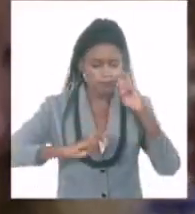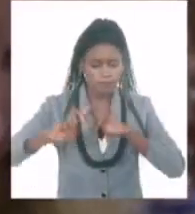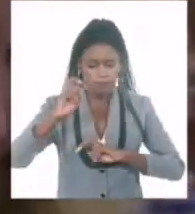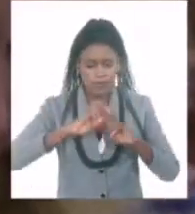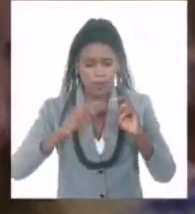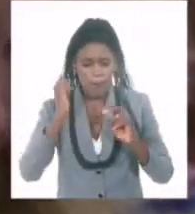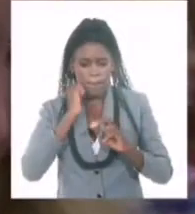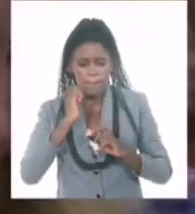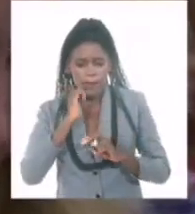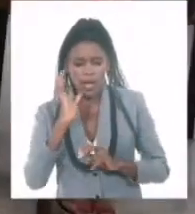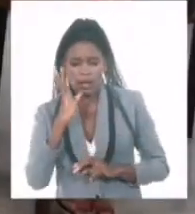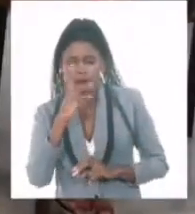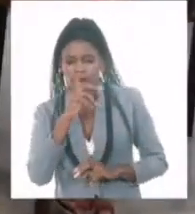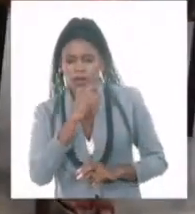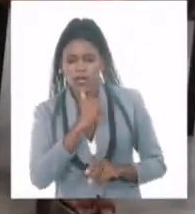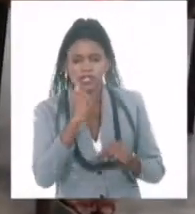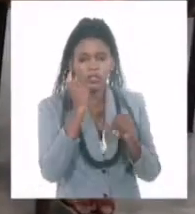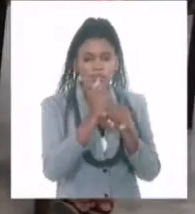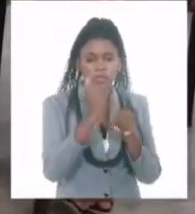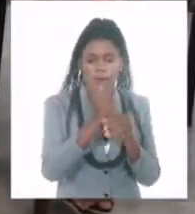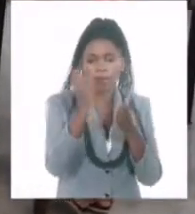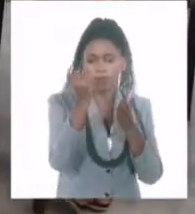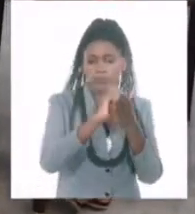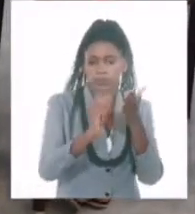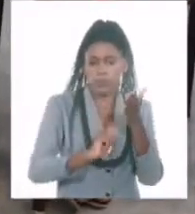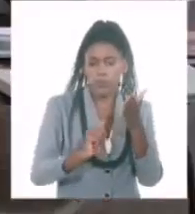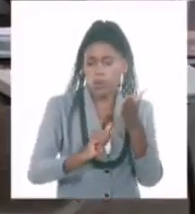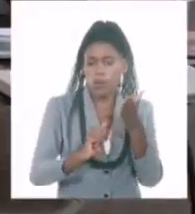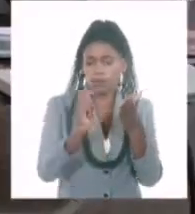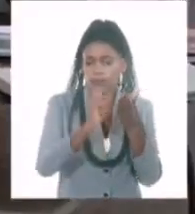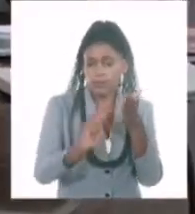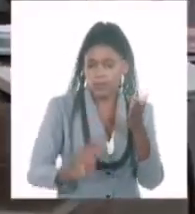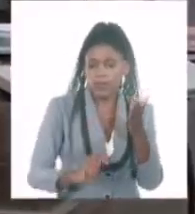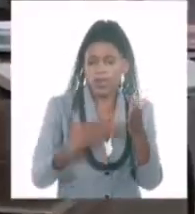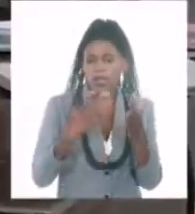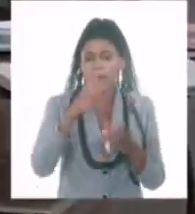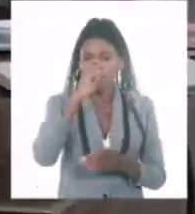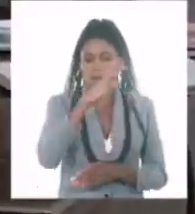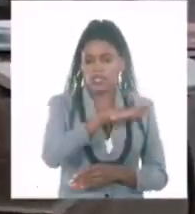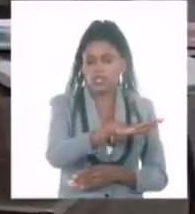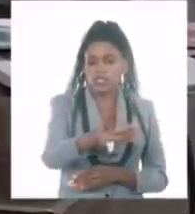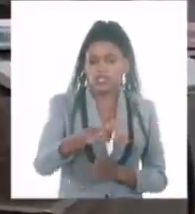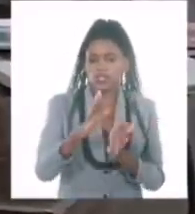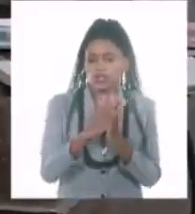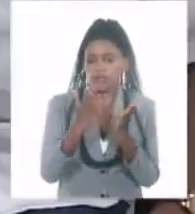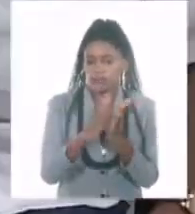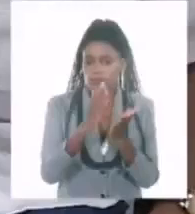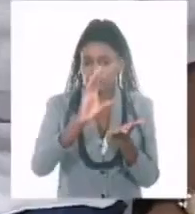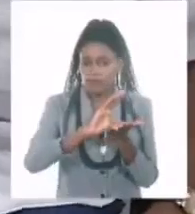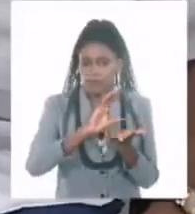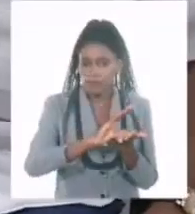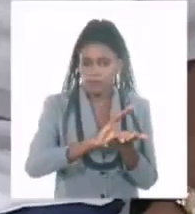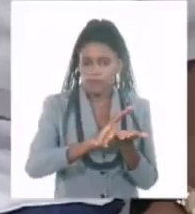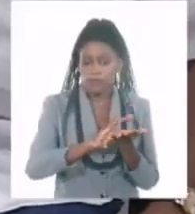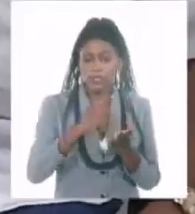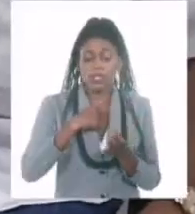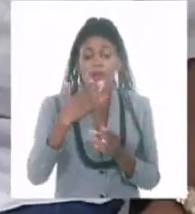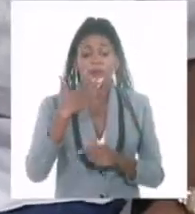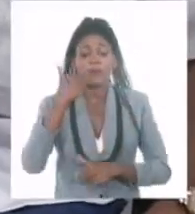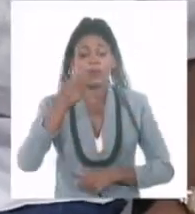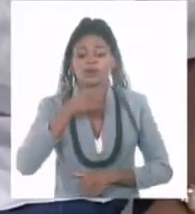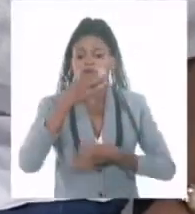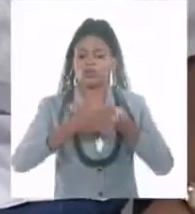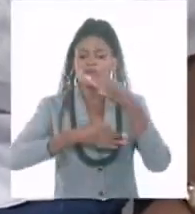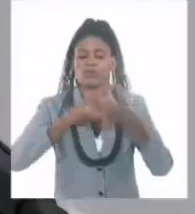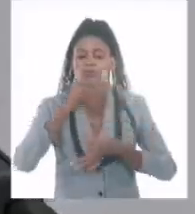de la obra de quien también escribe literatura infanto-juvenil, es un acertado crítico literario y un excelente narrador oral